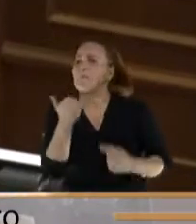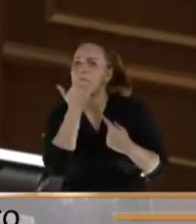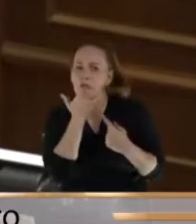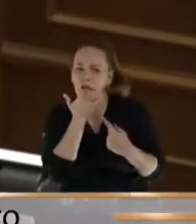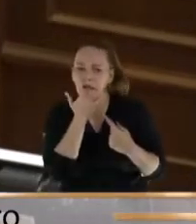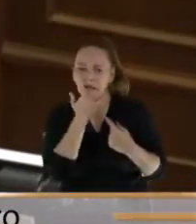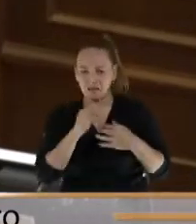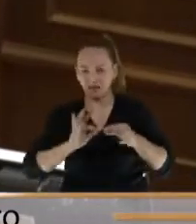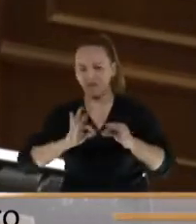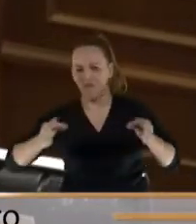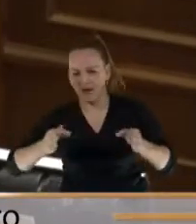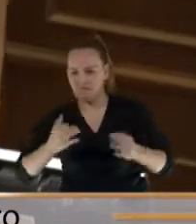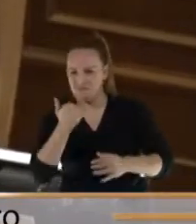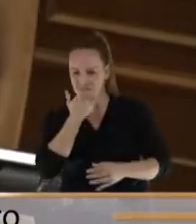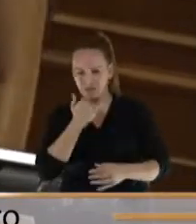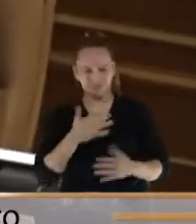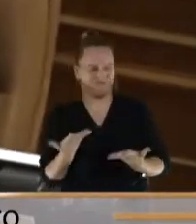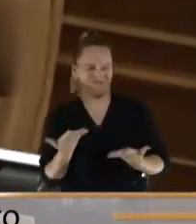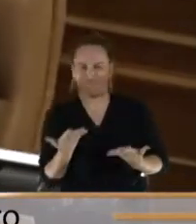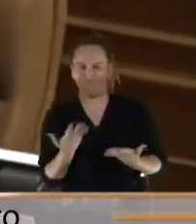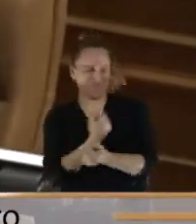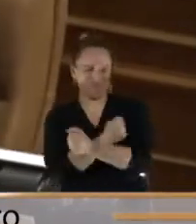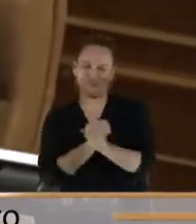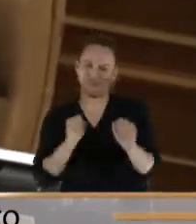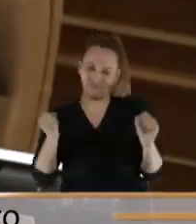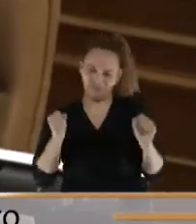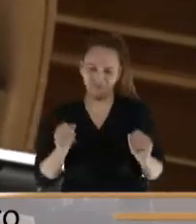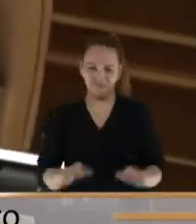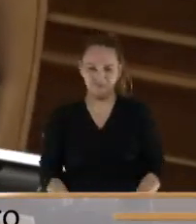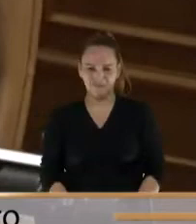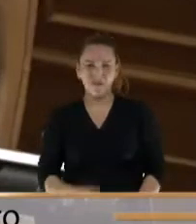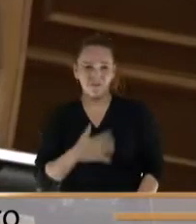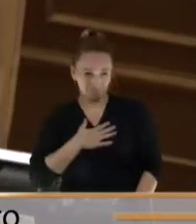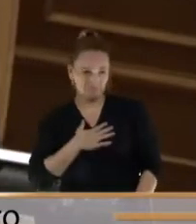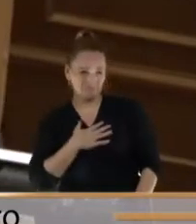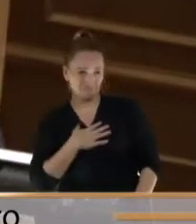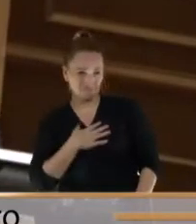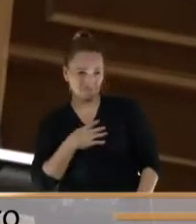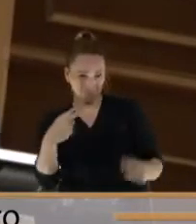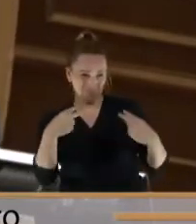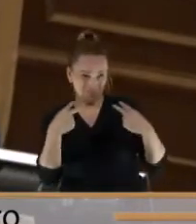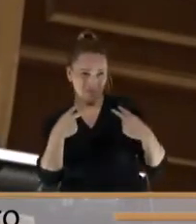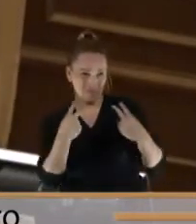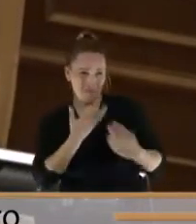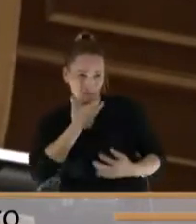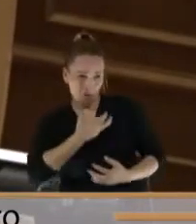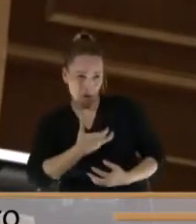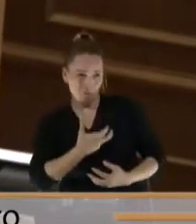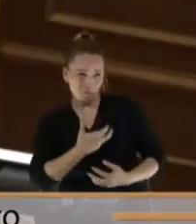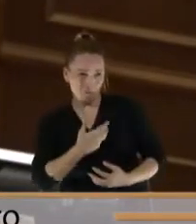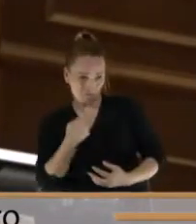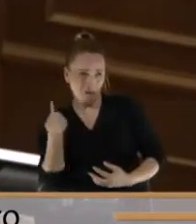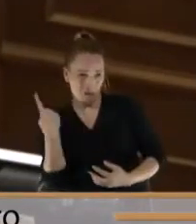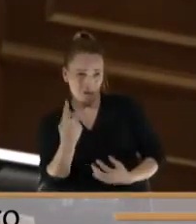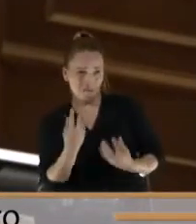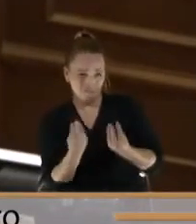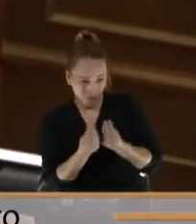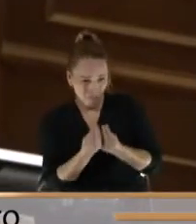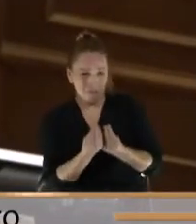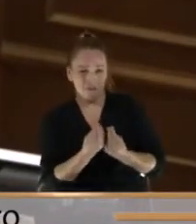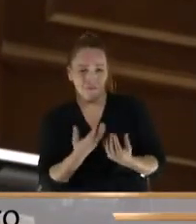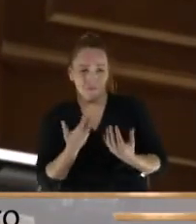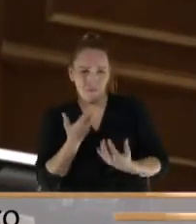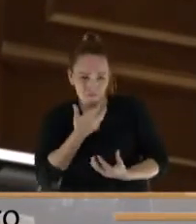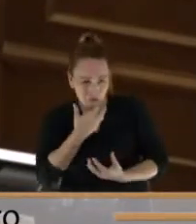señores será que tengo cara de tonto y ustedes también tamaña magnitud